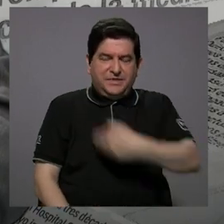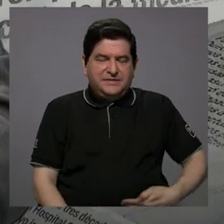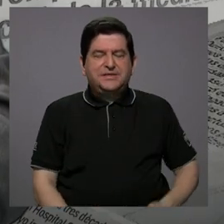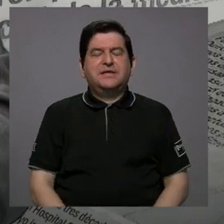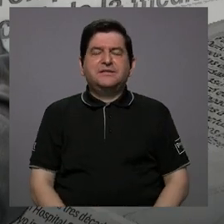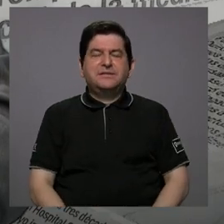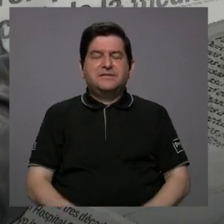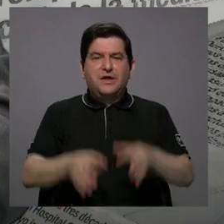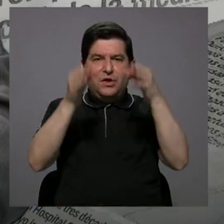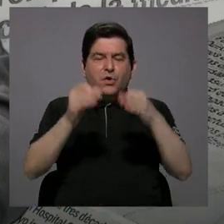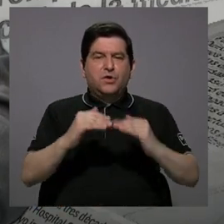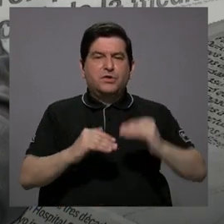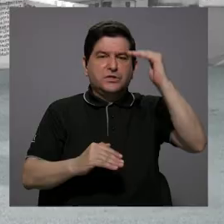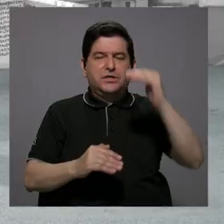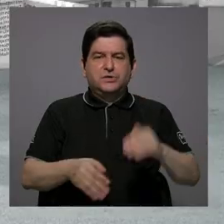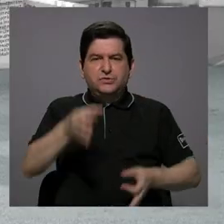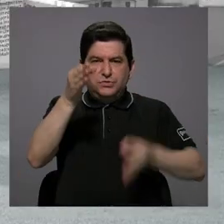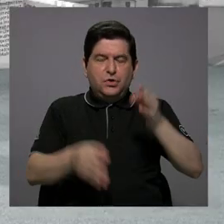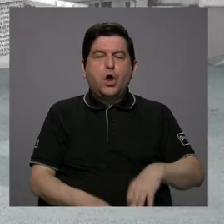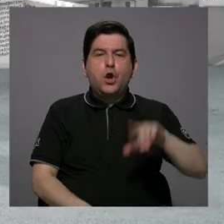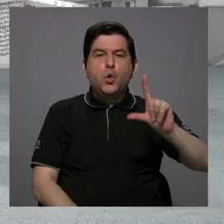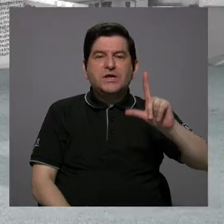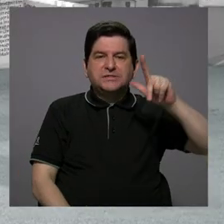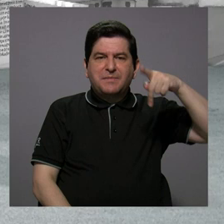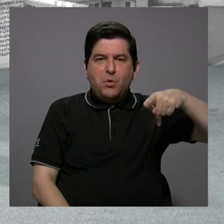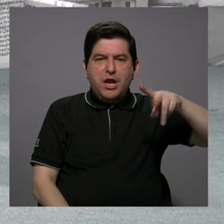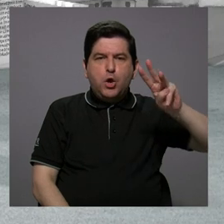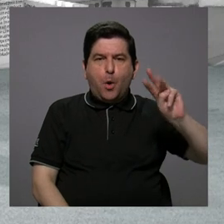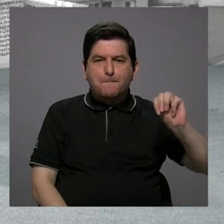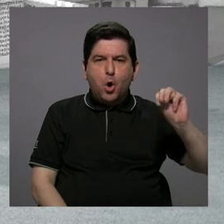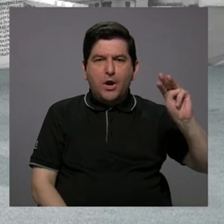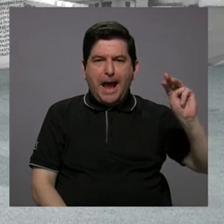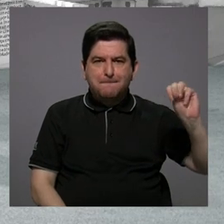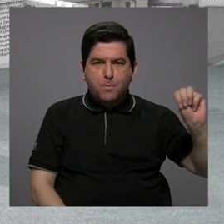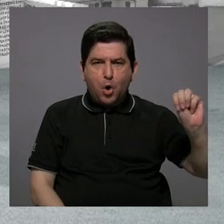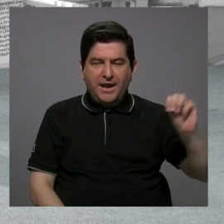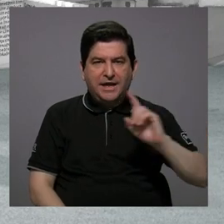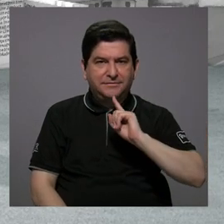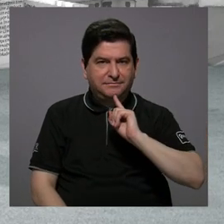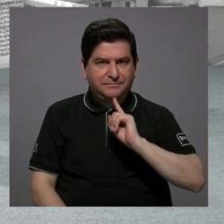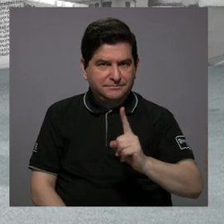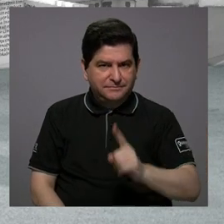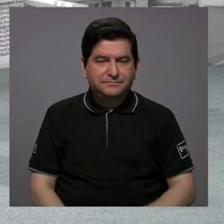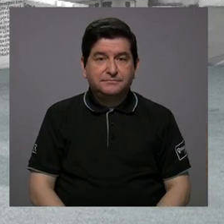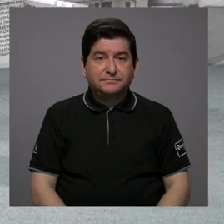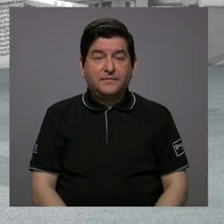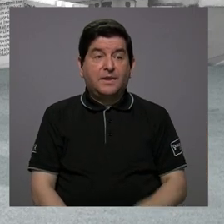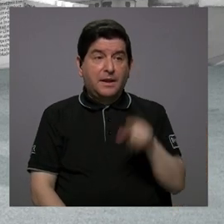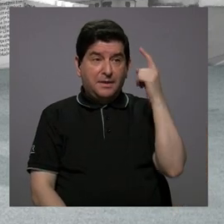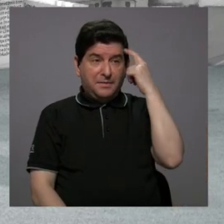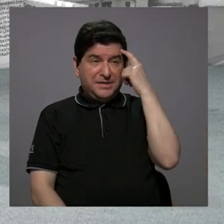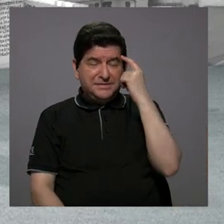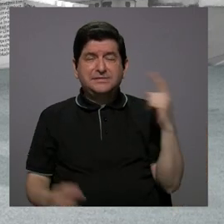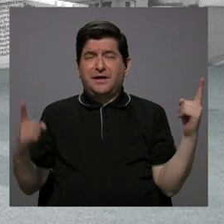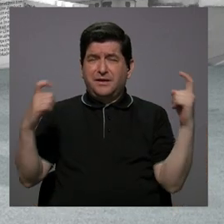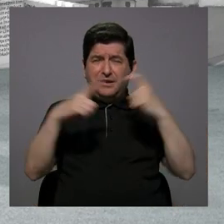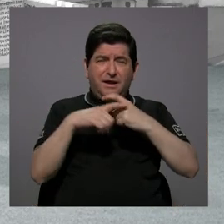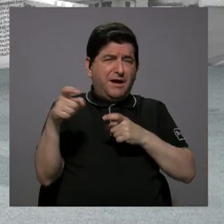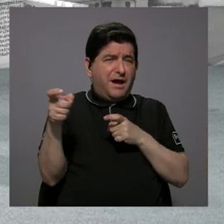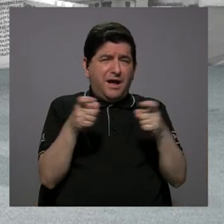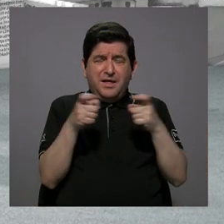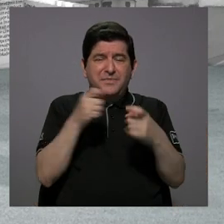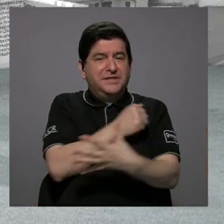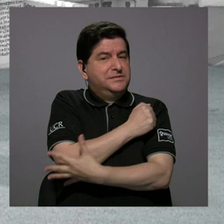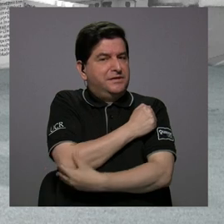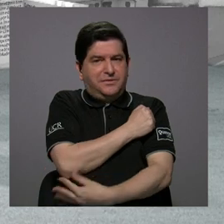Justicia y que en su momento don Luis Paulino Mora, Mora, decía que para él era muy complicado administrar